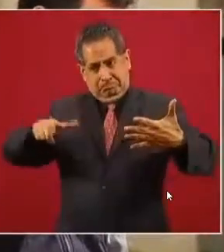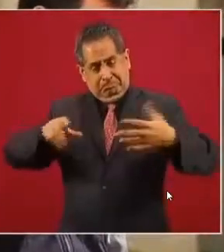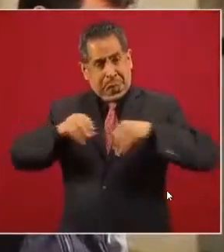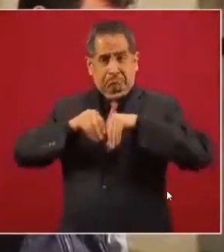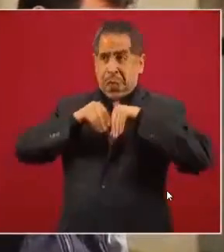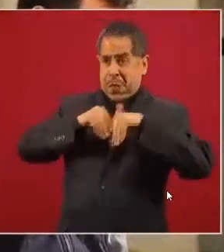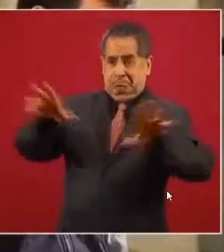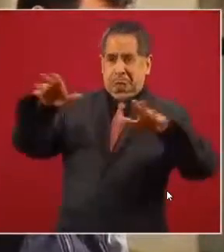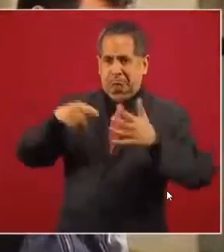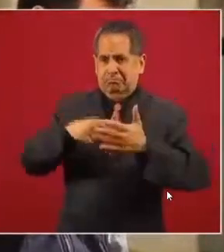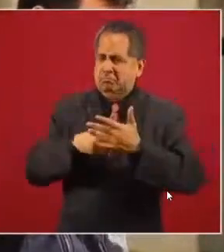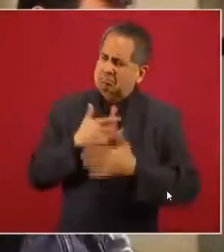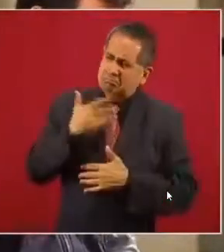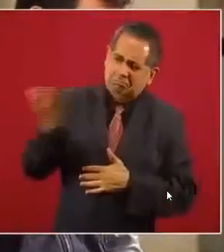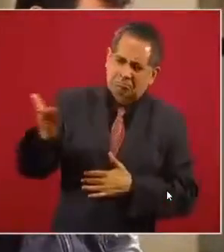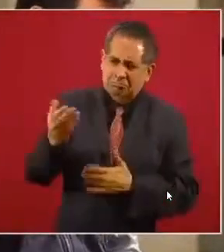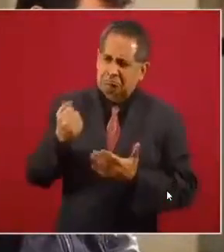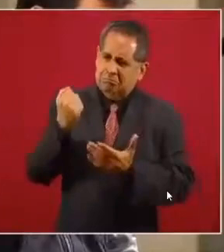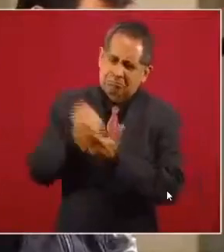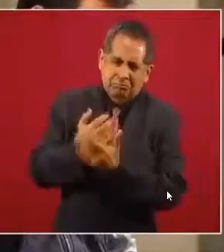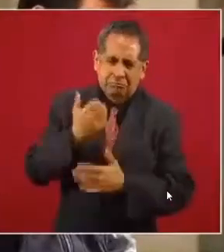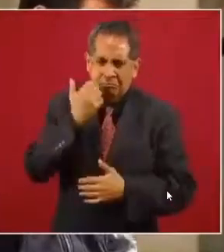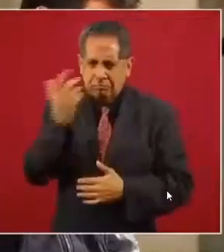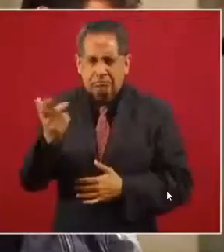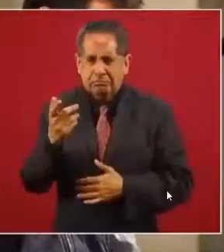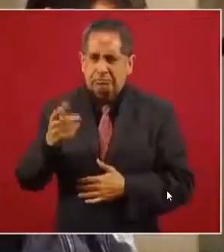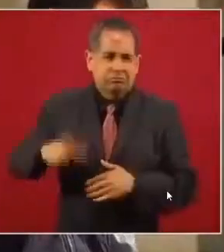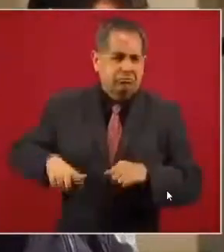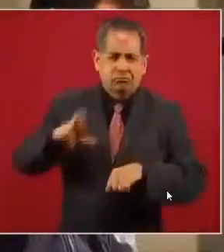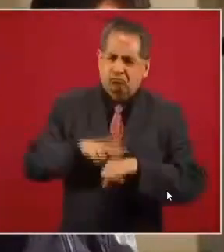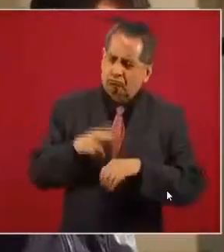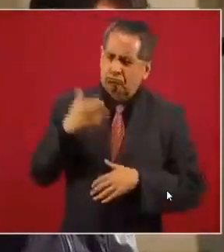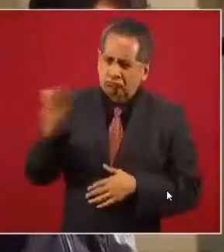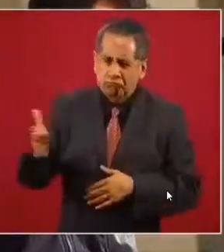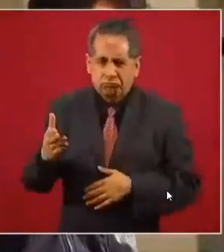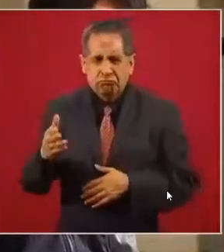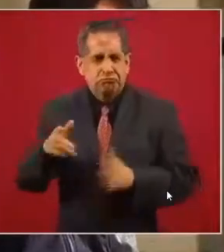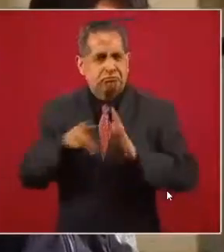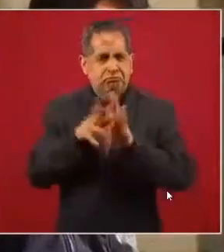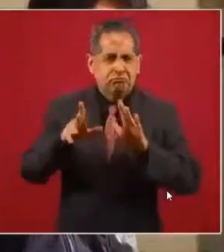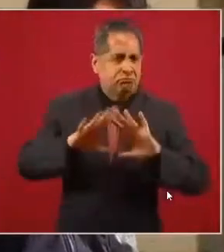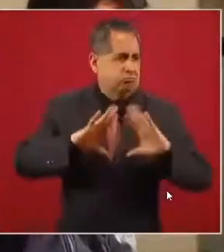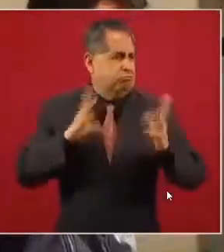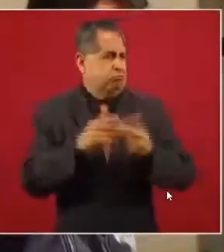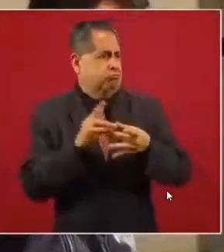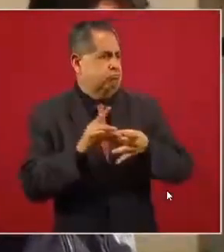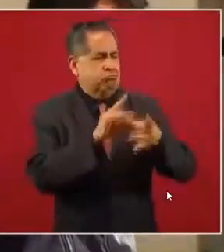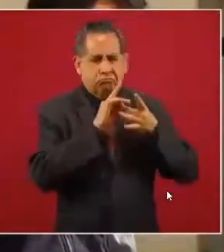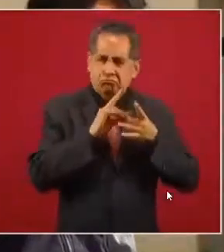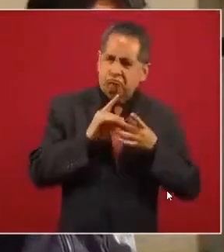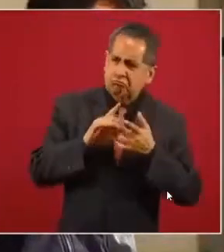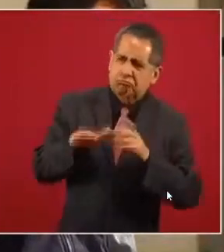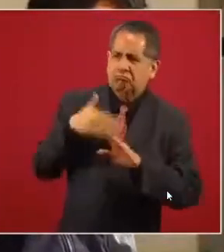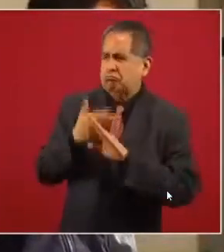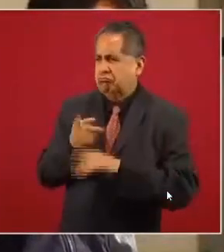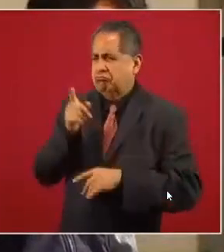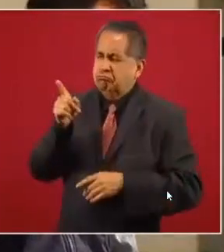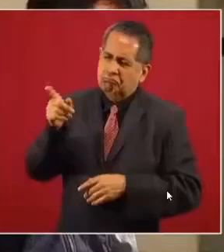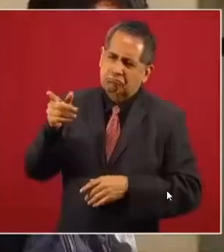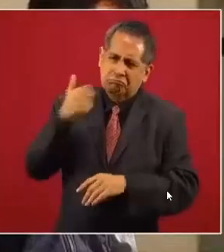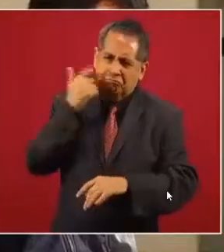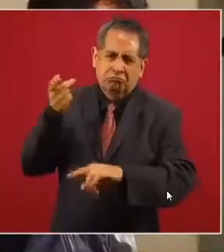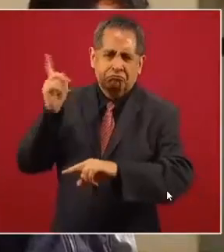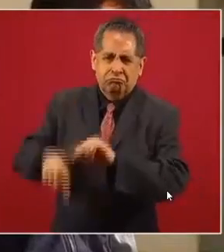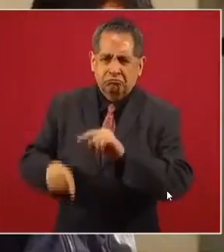se muestra, le piden o exigen estos gobernadores y los medios se unen para exigir la